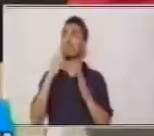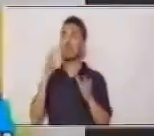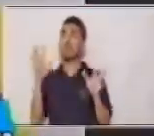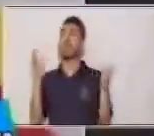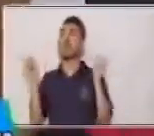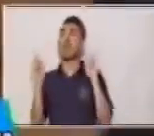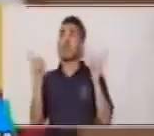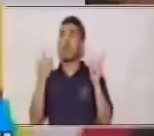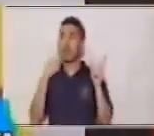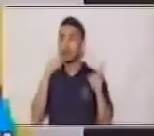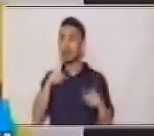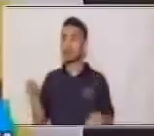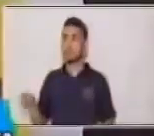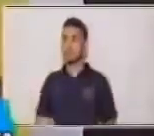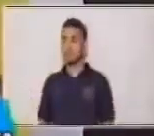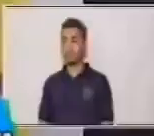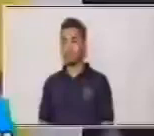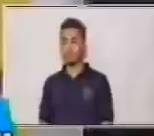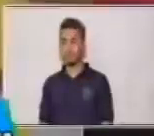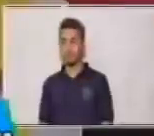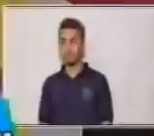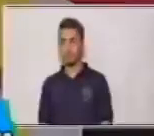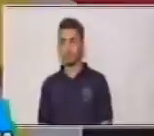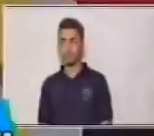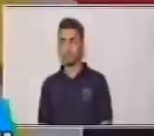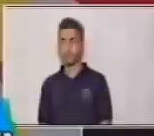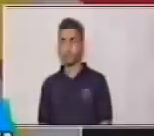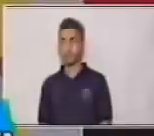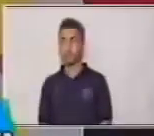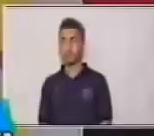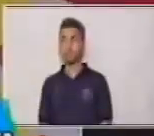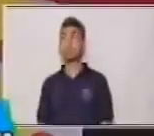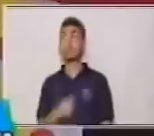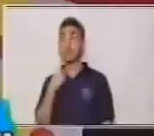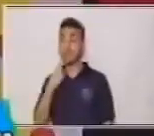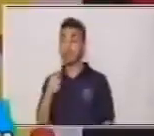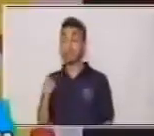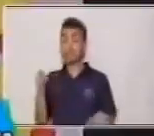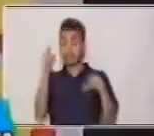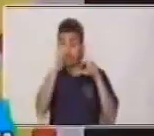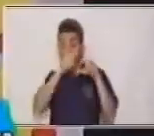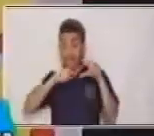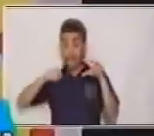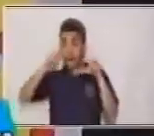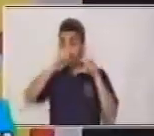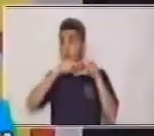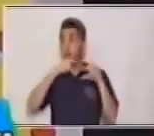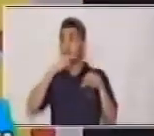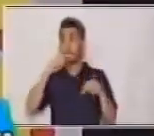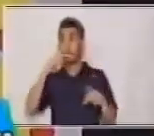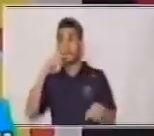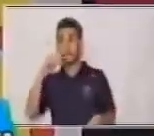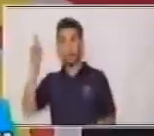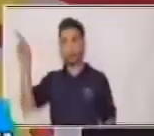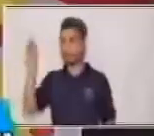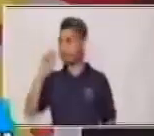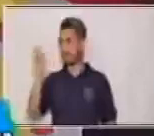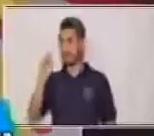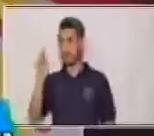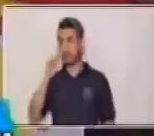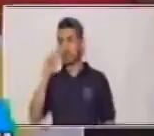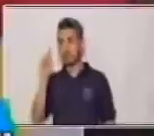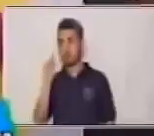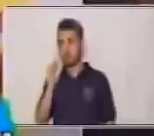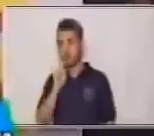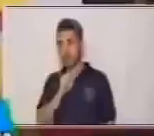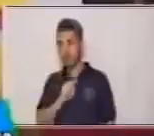¿ya lo encontraste? Así es. Círculo rojo dice en el cuadro. ¿Es este? No, no es este. Vamos